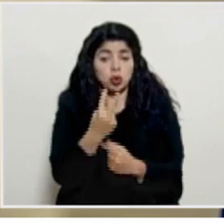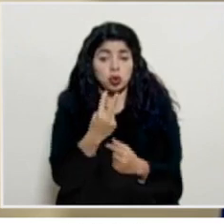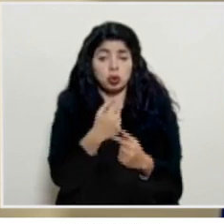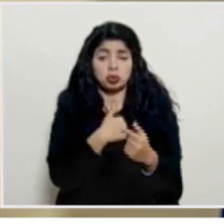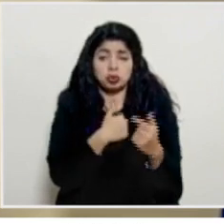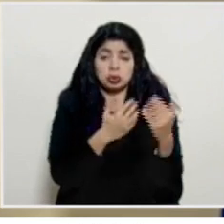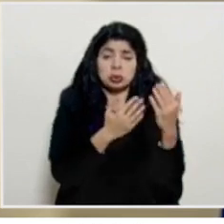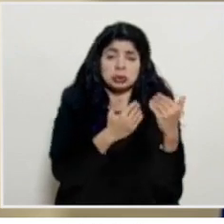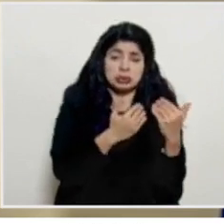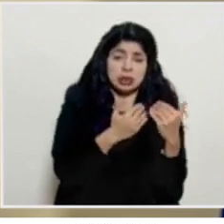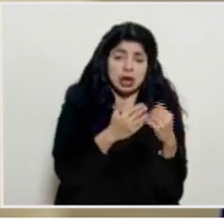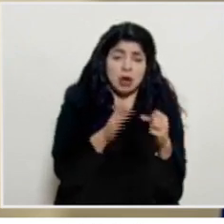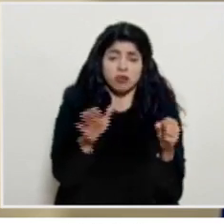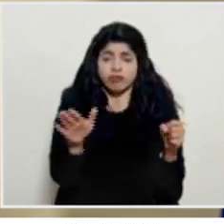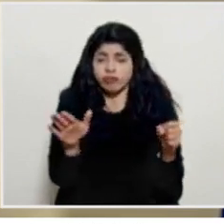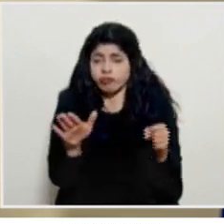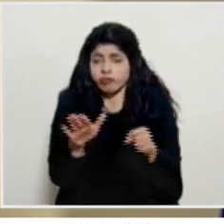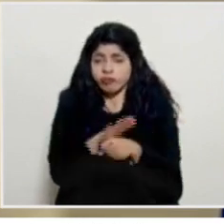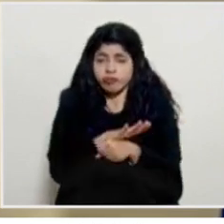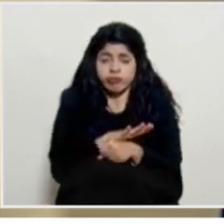esté en su completitud